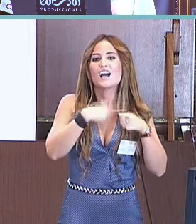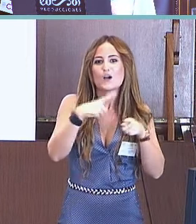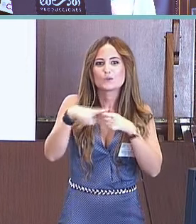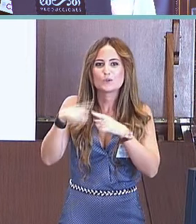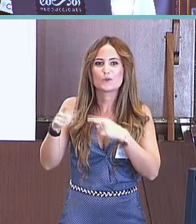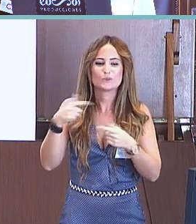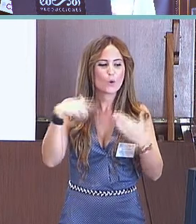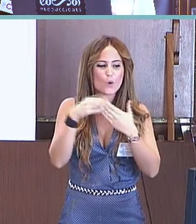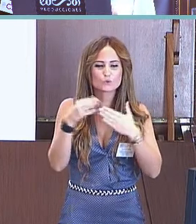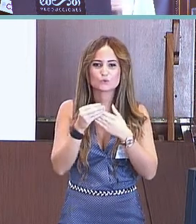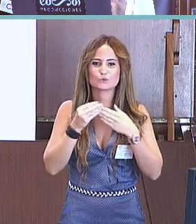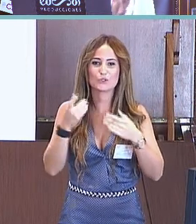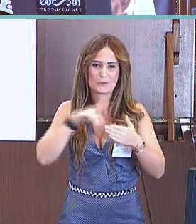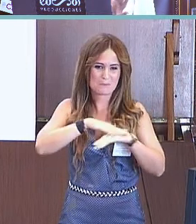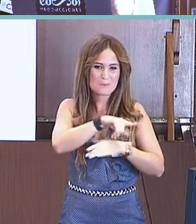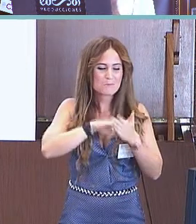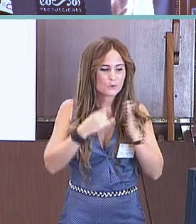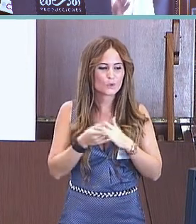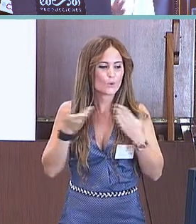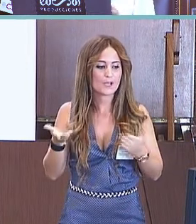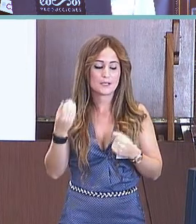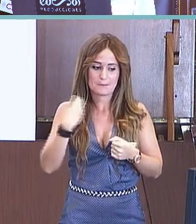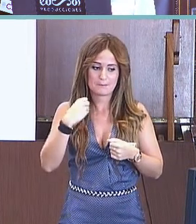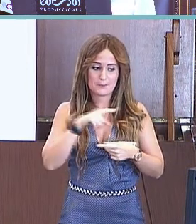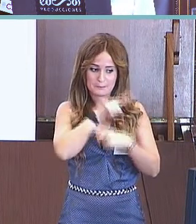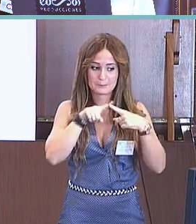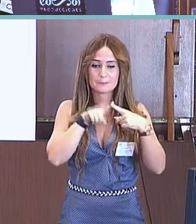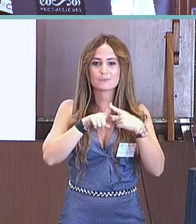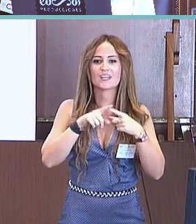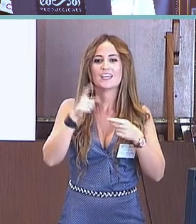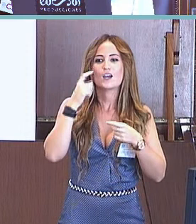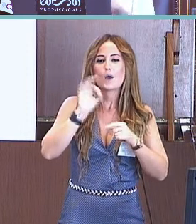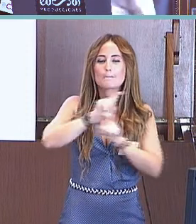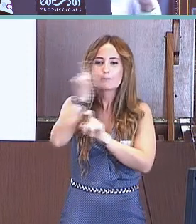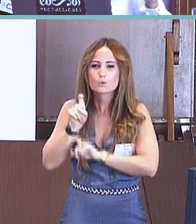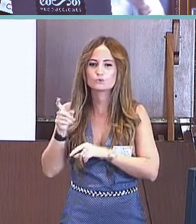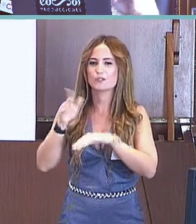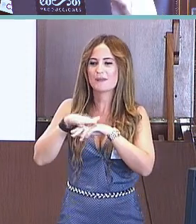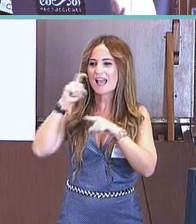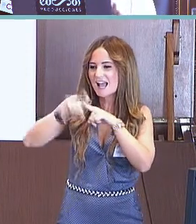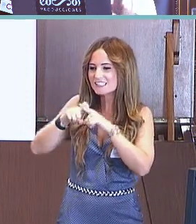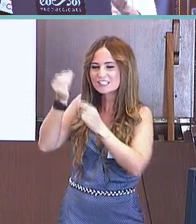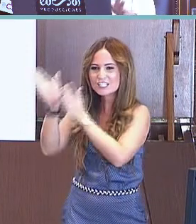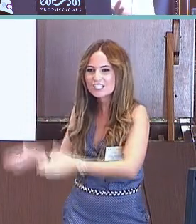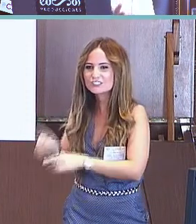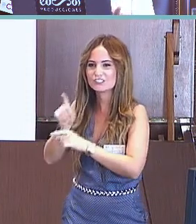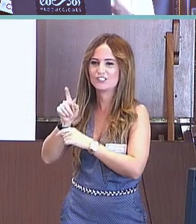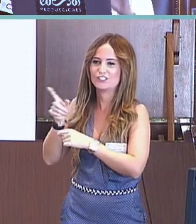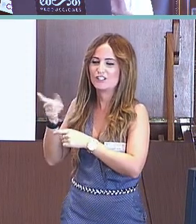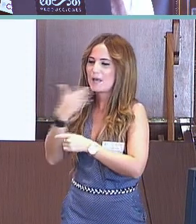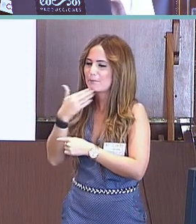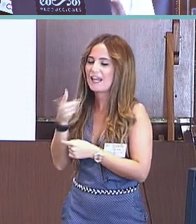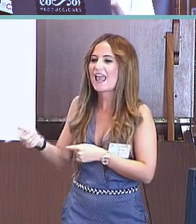utilizamos? Pues, utilizamos un cuestionario para caracterizar la muestra. Es decir, simplemente un